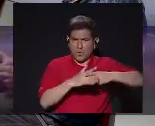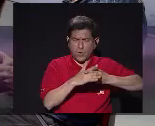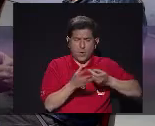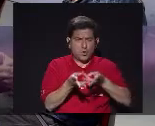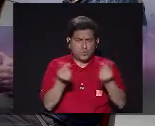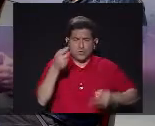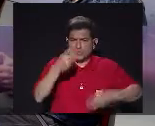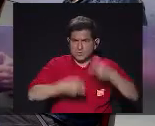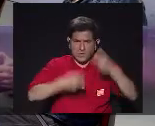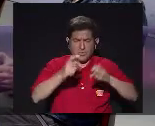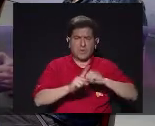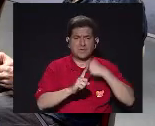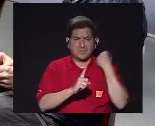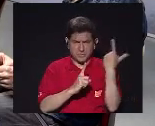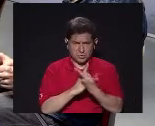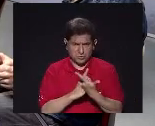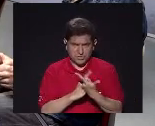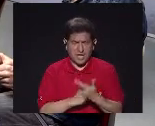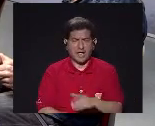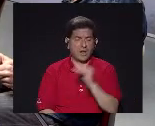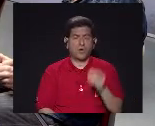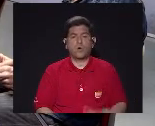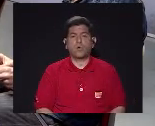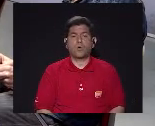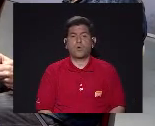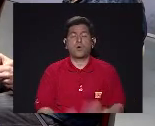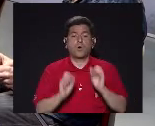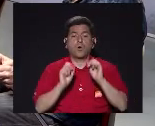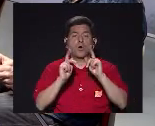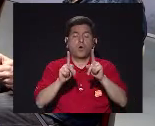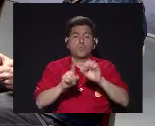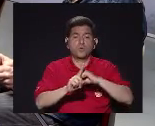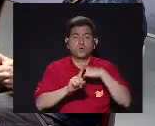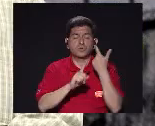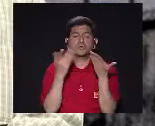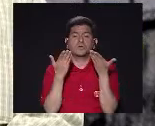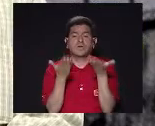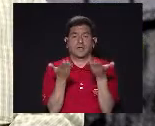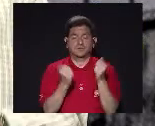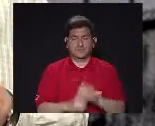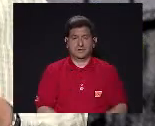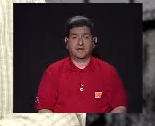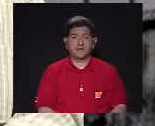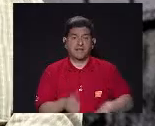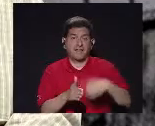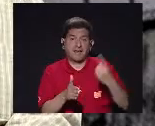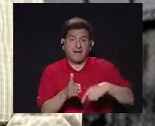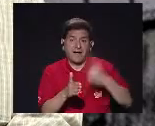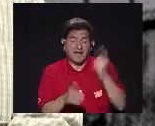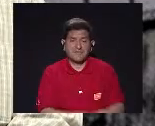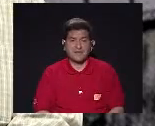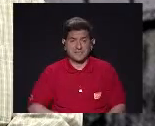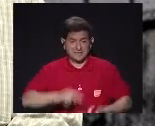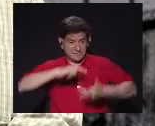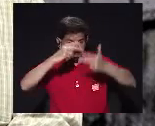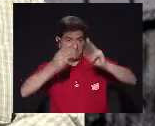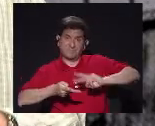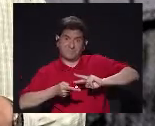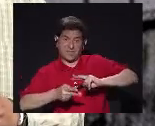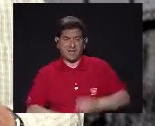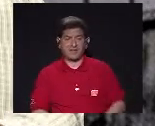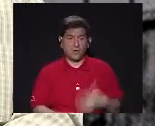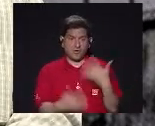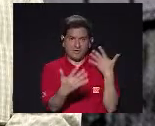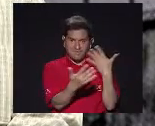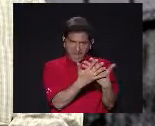Para resolver La conflictiva social Y para resolver El tema De las oportunidades Sociales A veces Pareciera ser Muy contradictorio De que